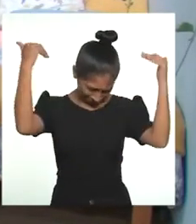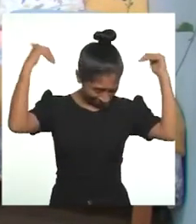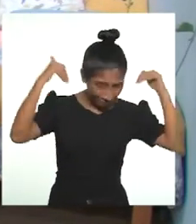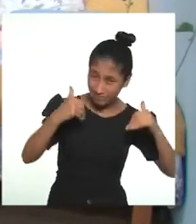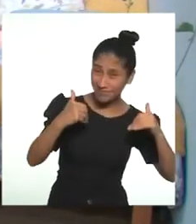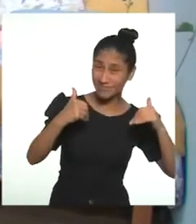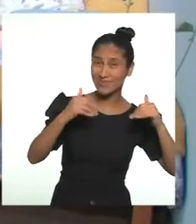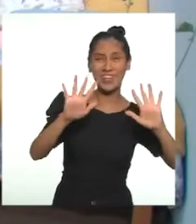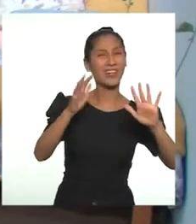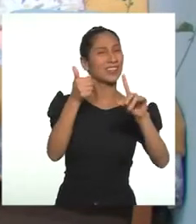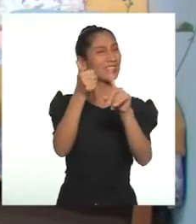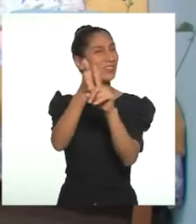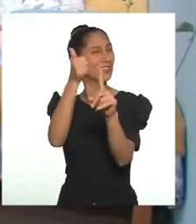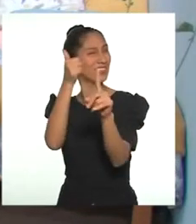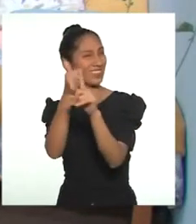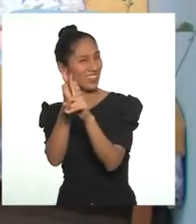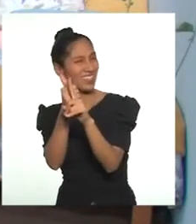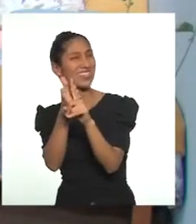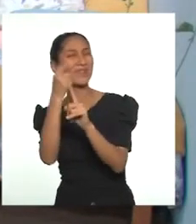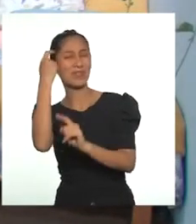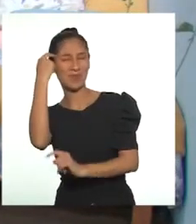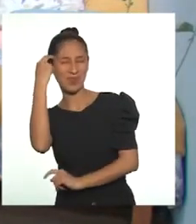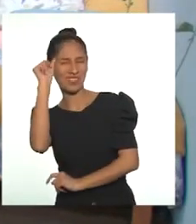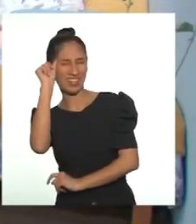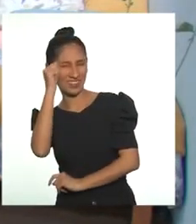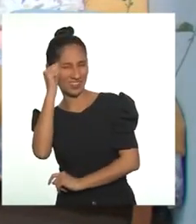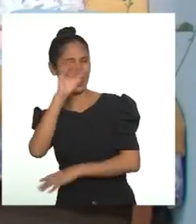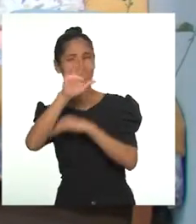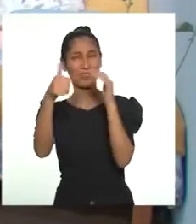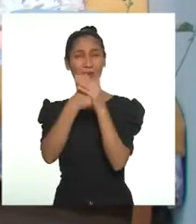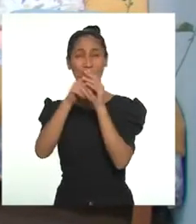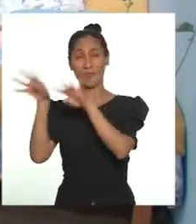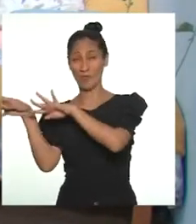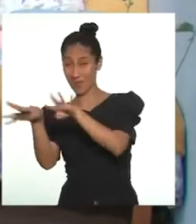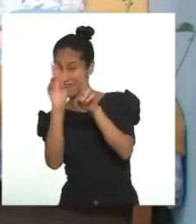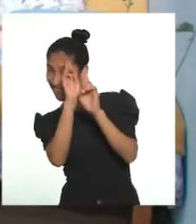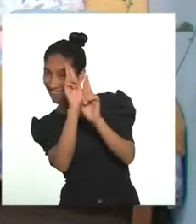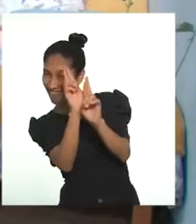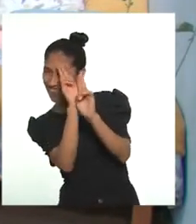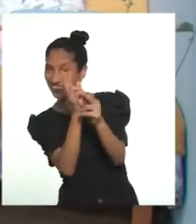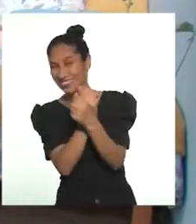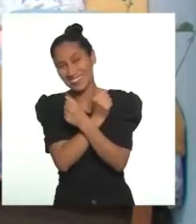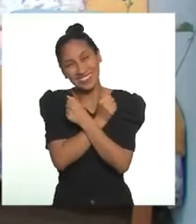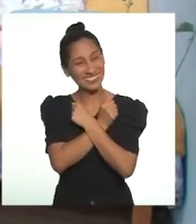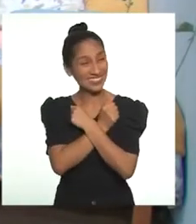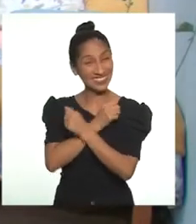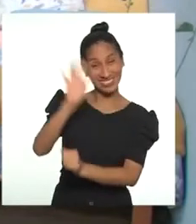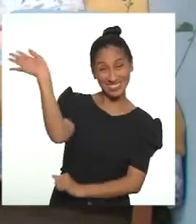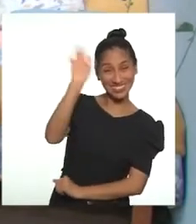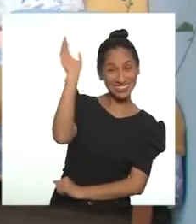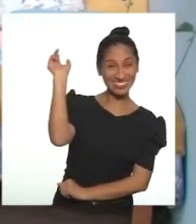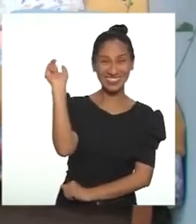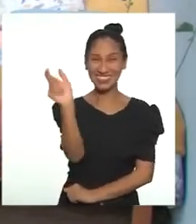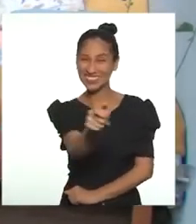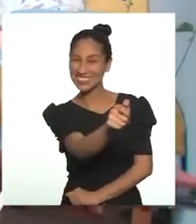baja, ustedes son merecedoras y merecedores de respeto y cariño. ¡Chau!